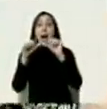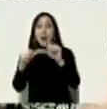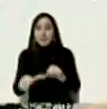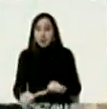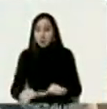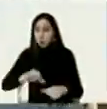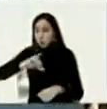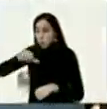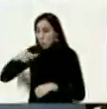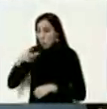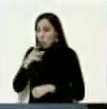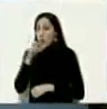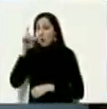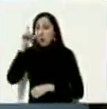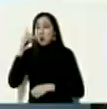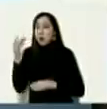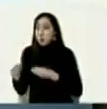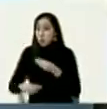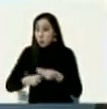Jorge Rodríguez